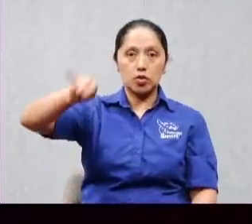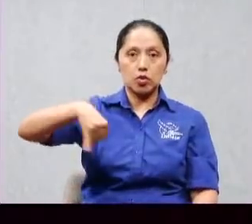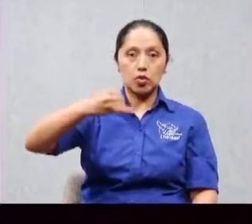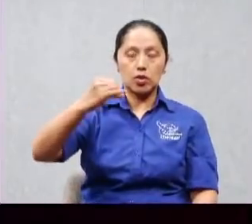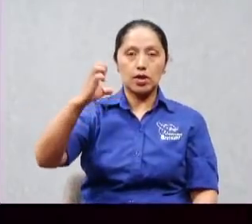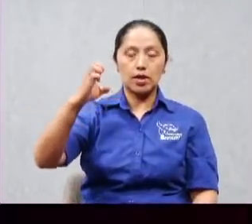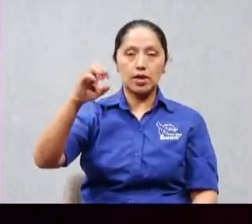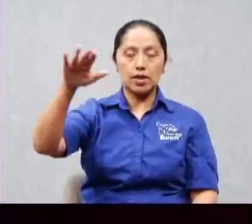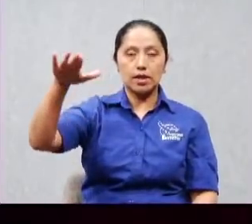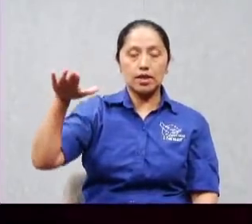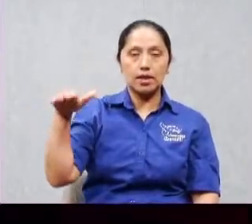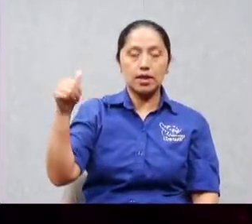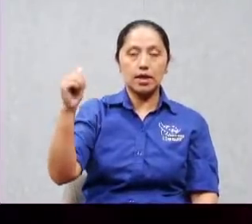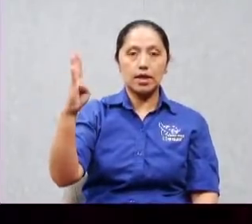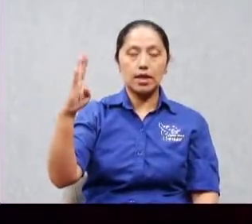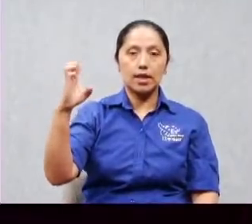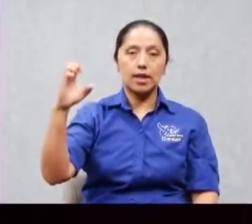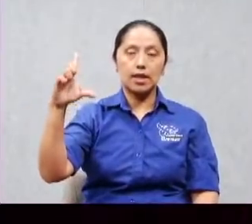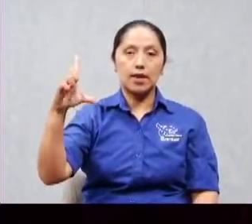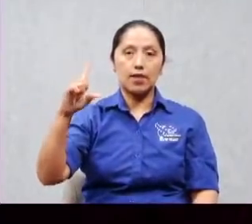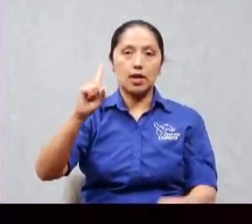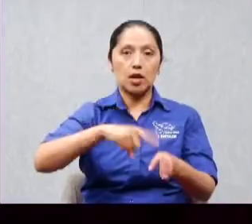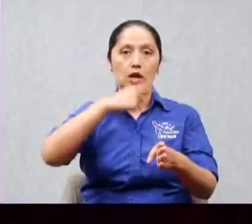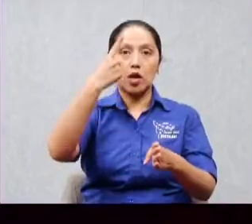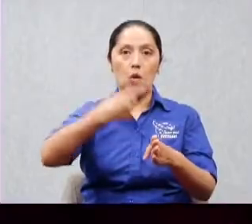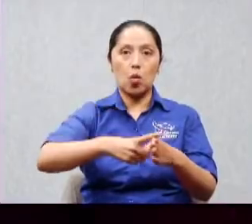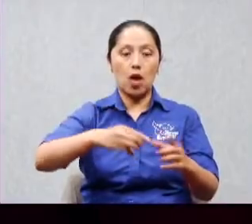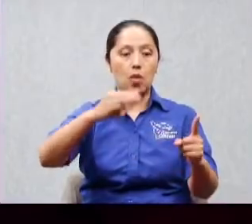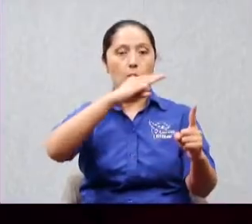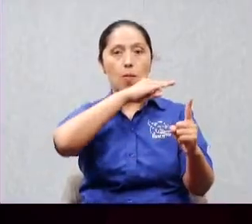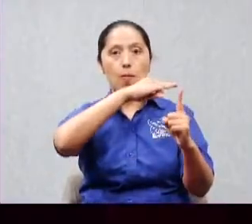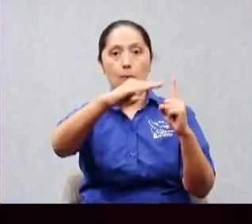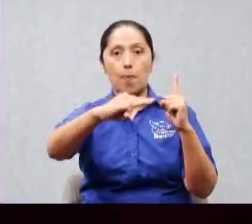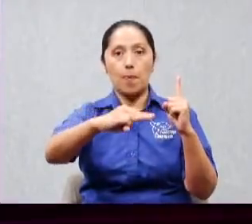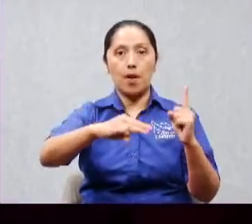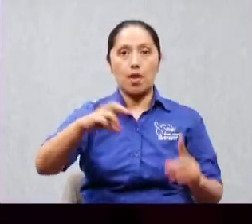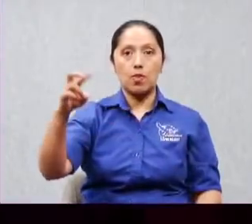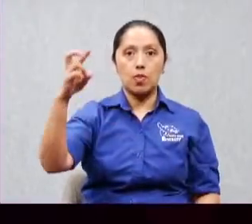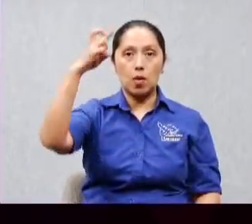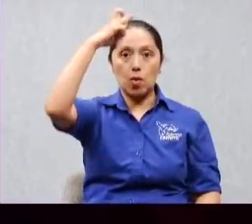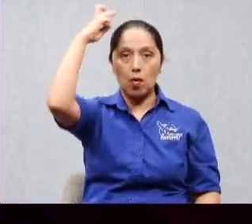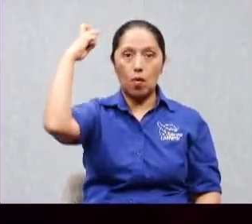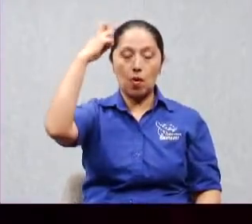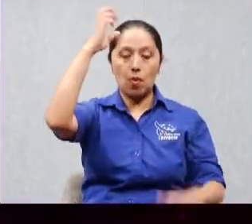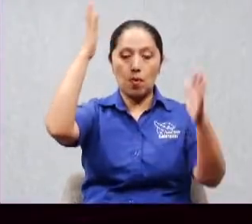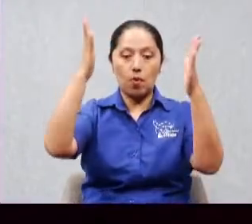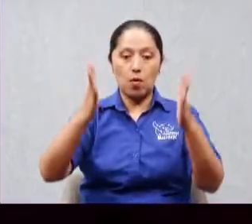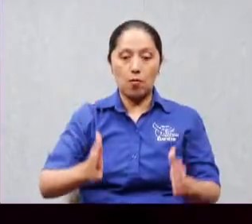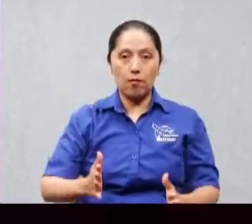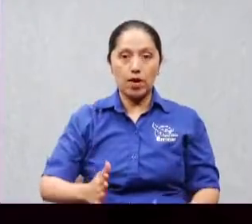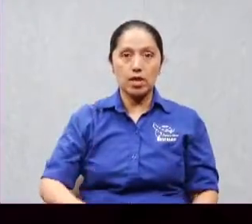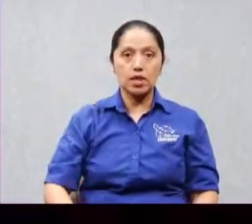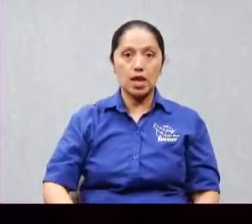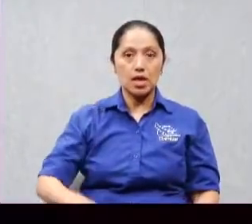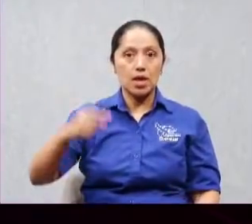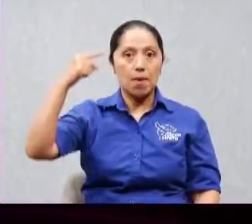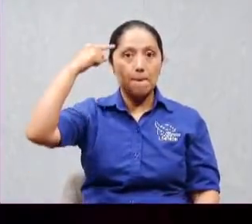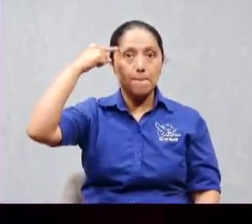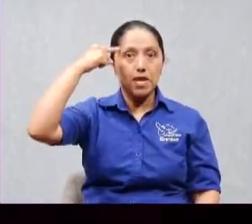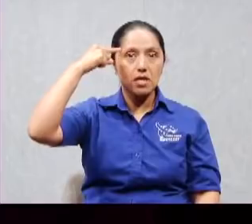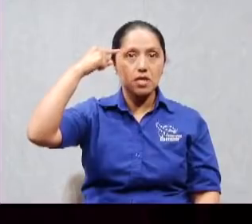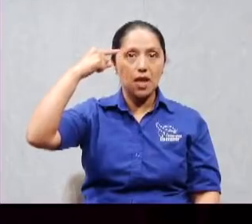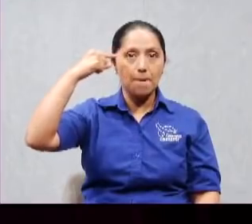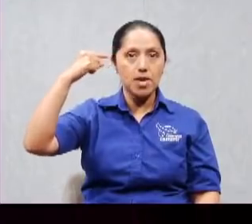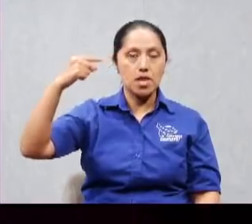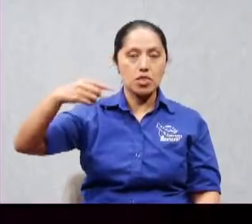de los profetas lo que estaba quitando era su autoridad. Al quitar la cabeza les estaba quitando su pensamiento. Por eso es